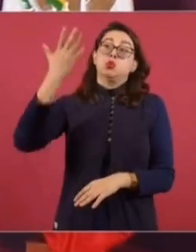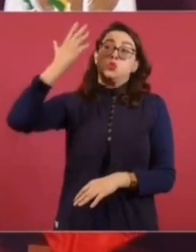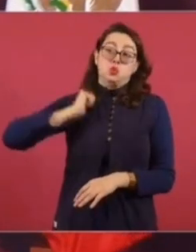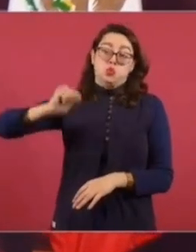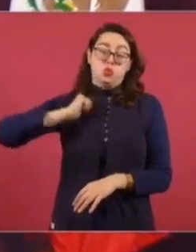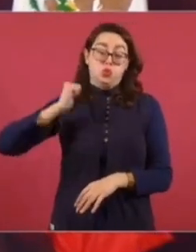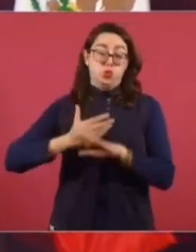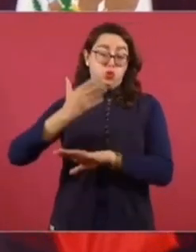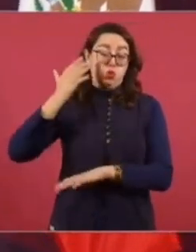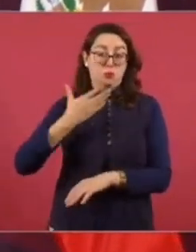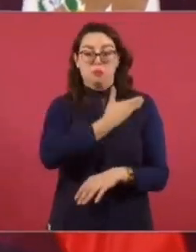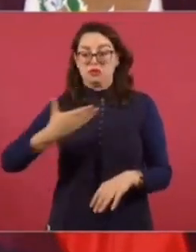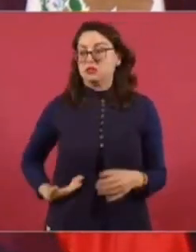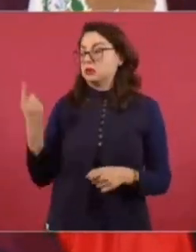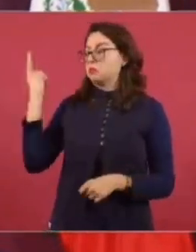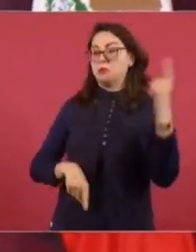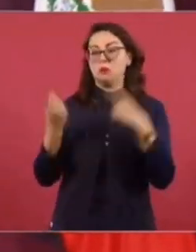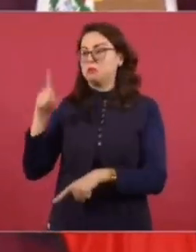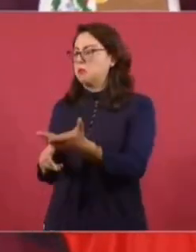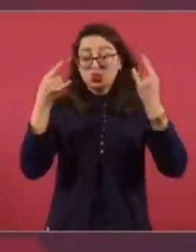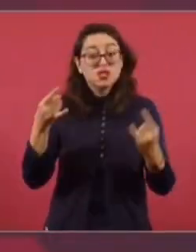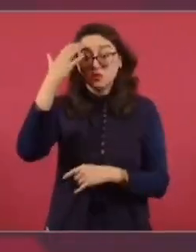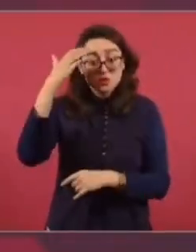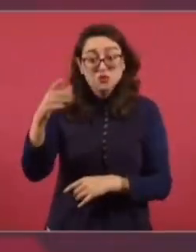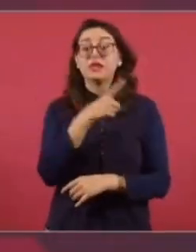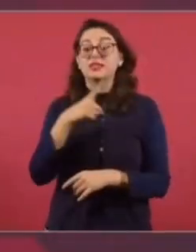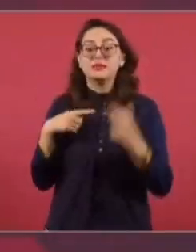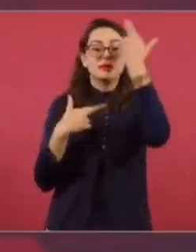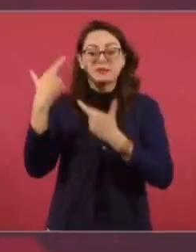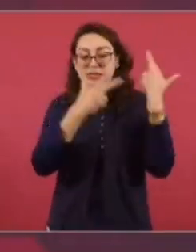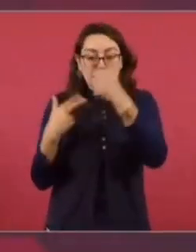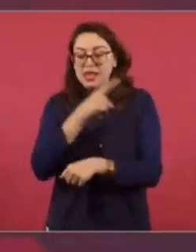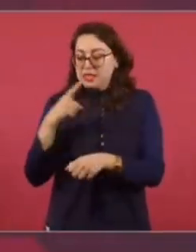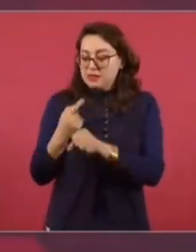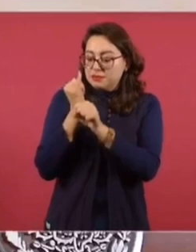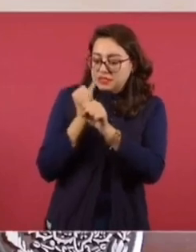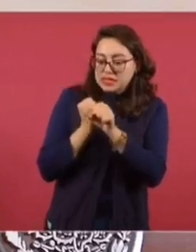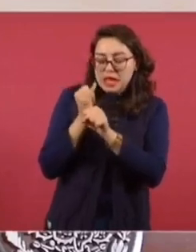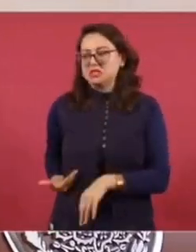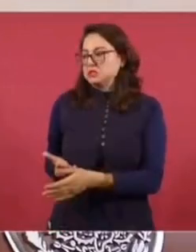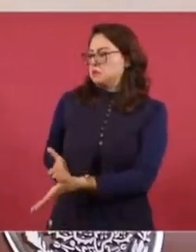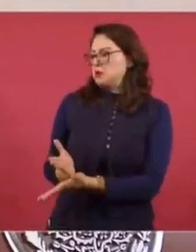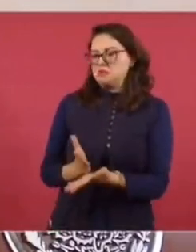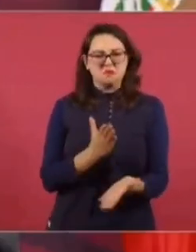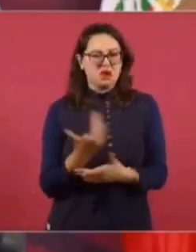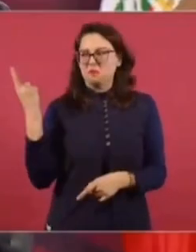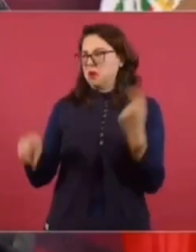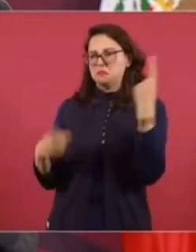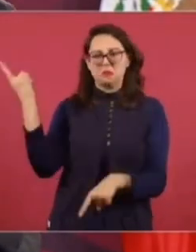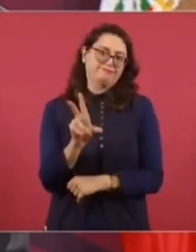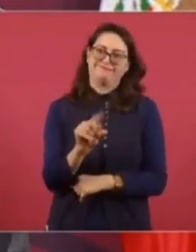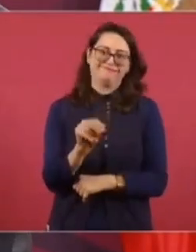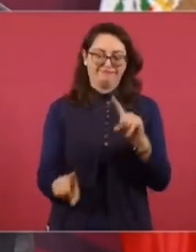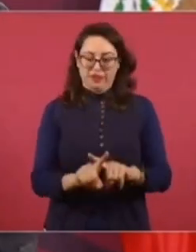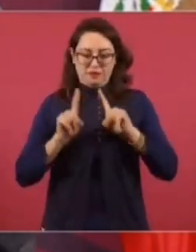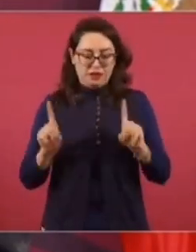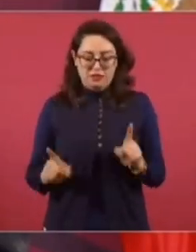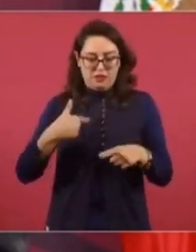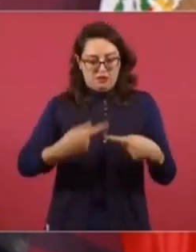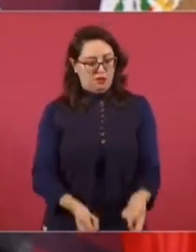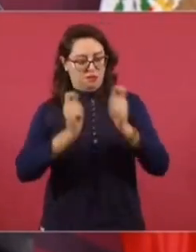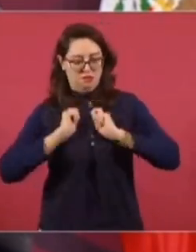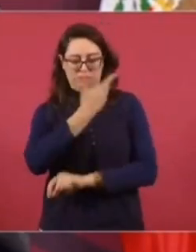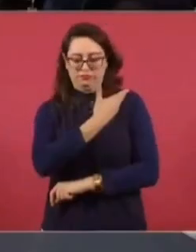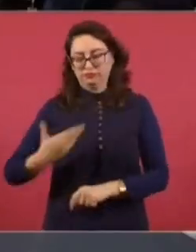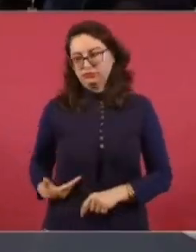que el poder de los poderes era el ejecutivo, era el presidente. ¿Cuándo empezó a cambiar esto? Con nosotros, todos los ministros alineados. Los presidentes de la